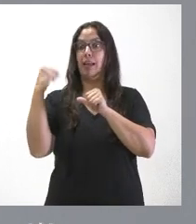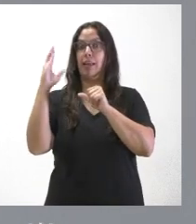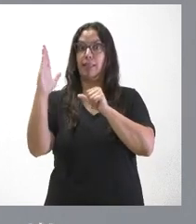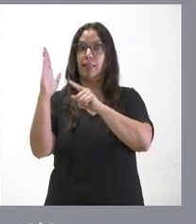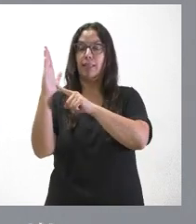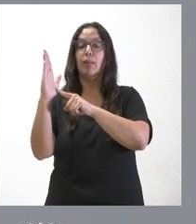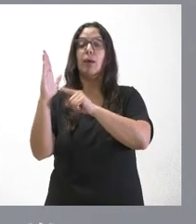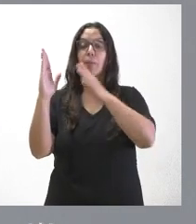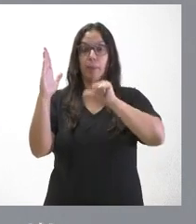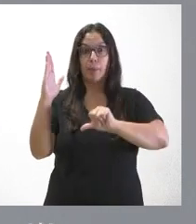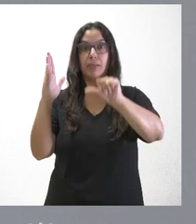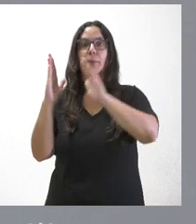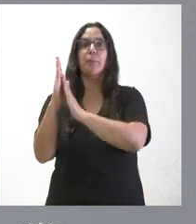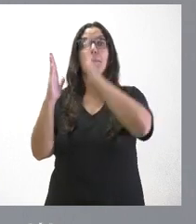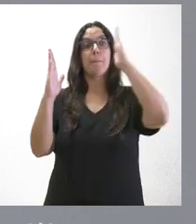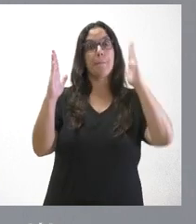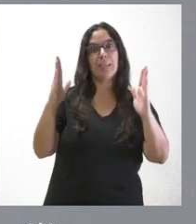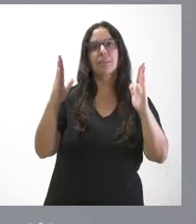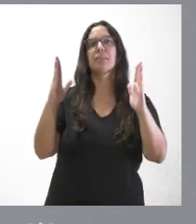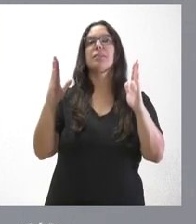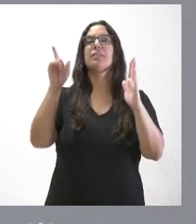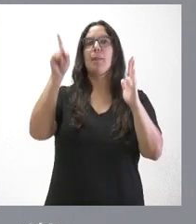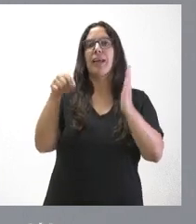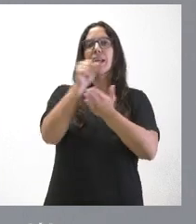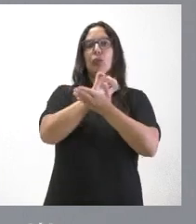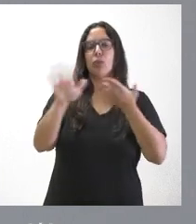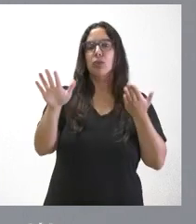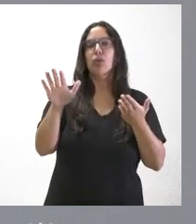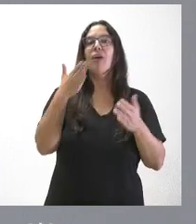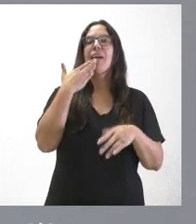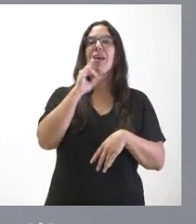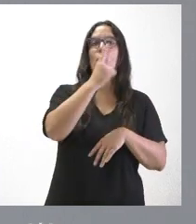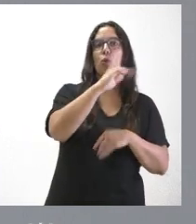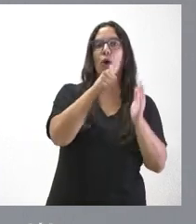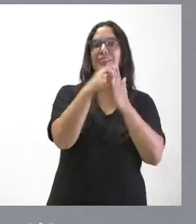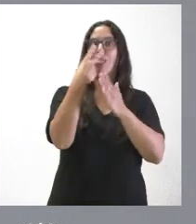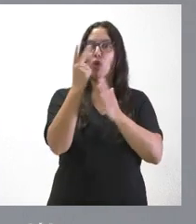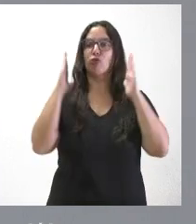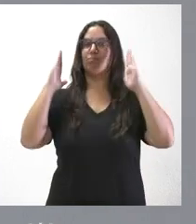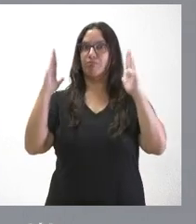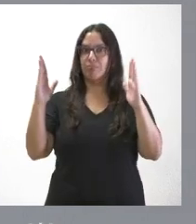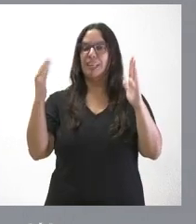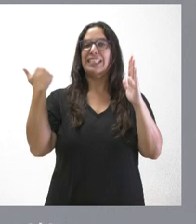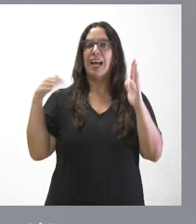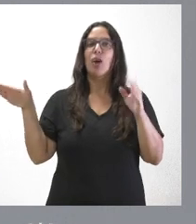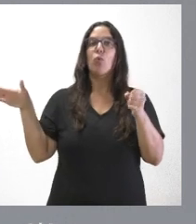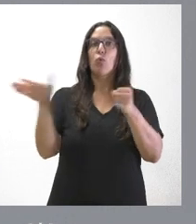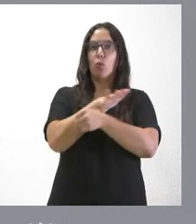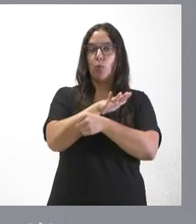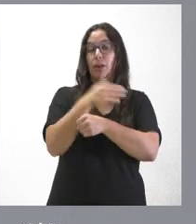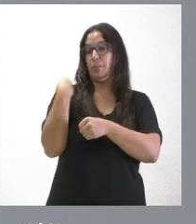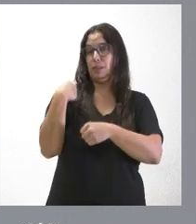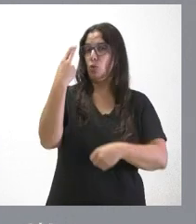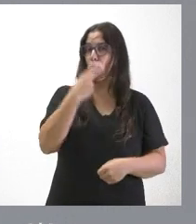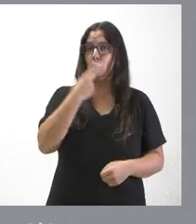2023-2024, se añade a la gratuidad de dos a tres años la de uno a dos años y, por tanto, estamos abordando, tal y como comprometió